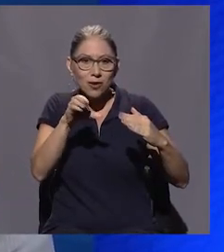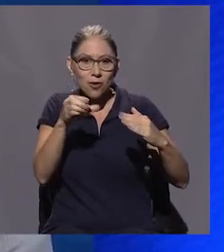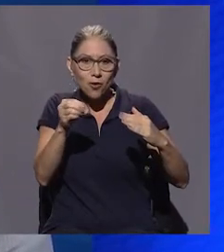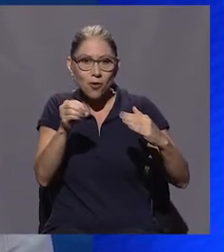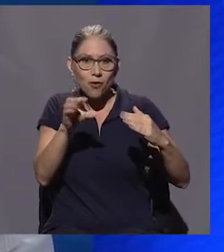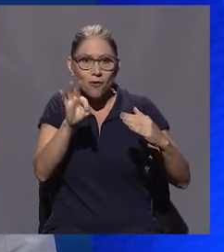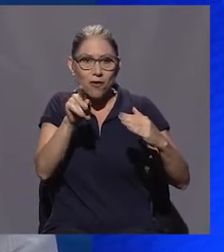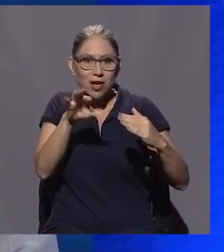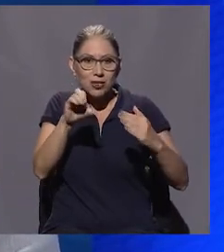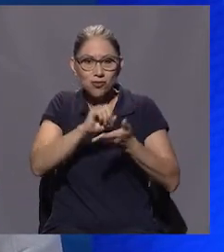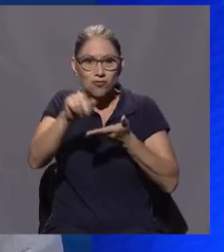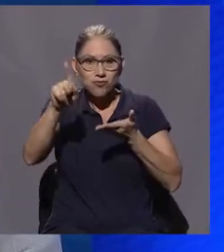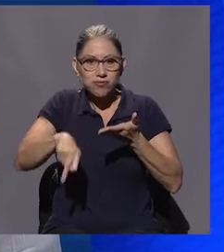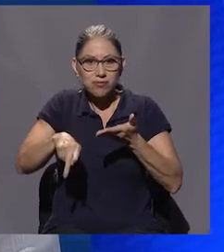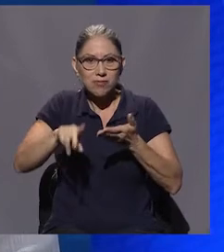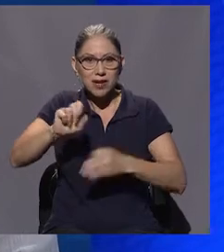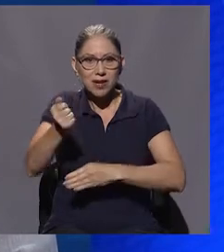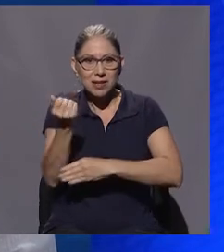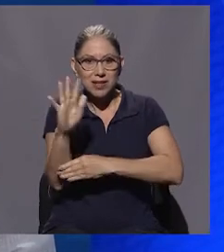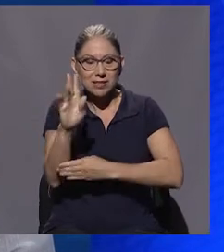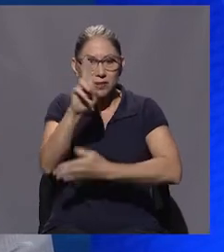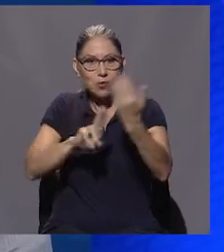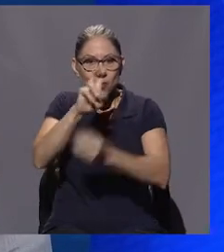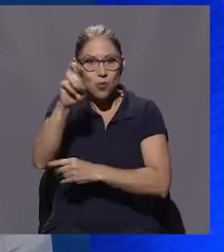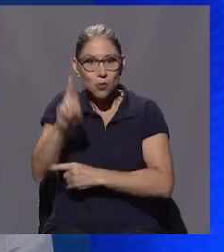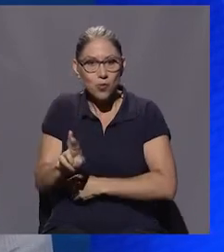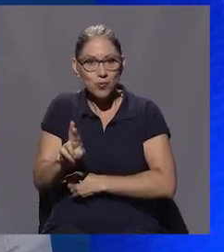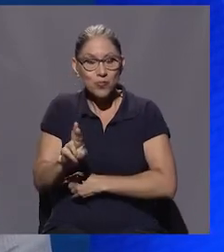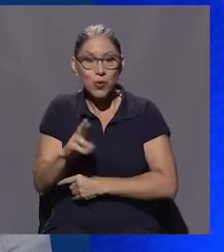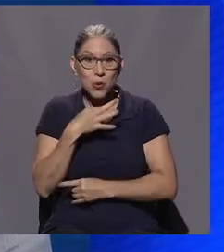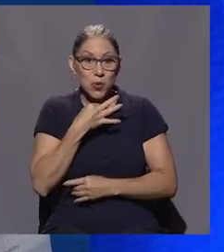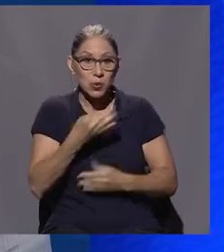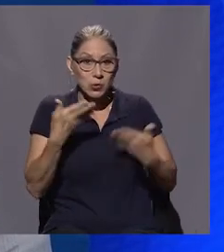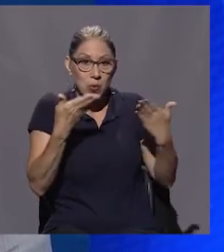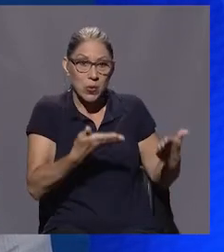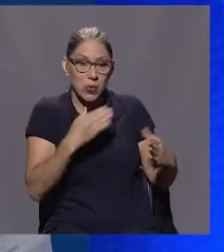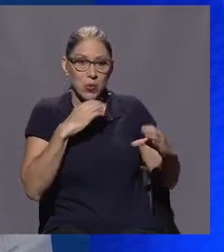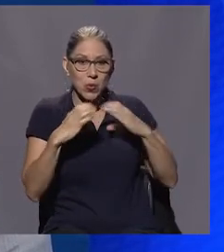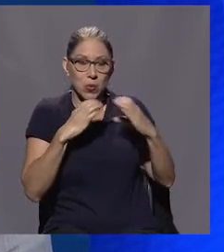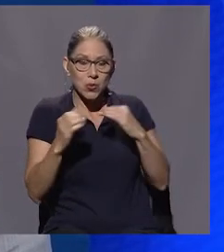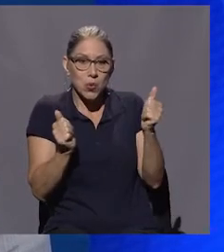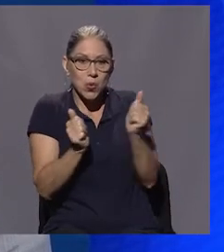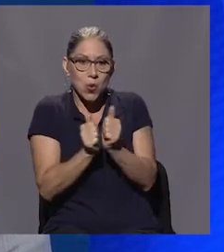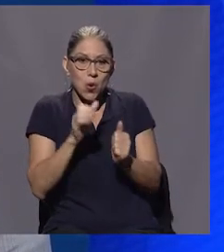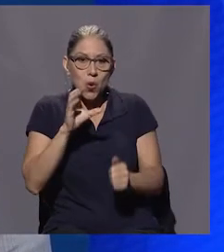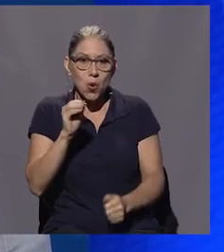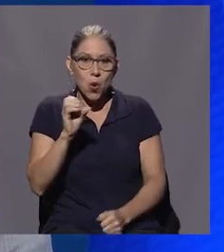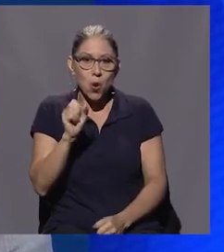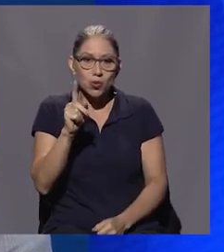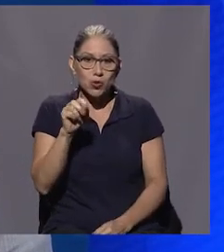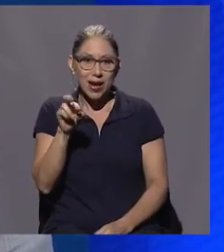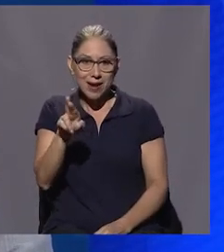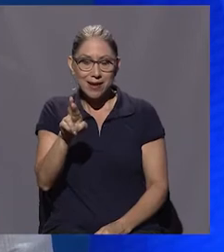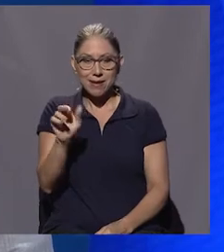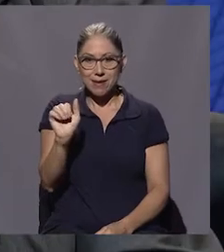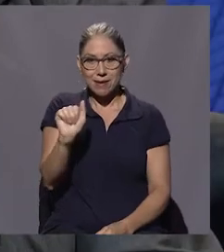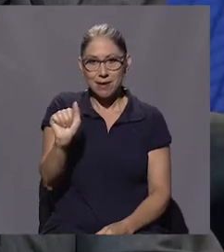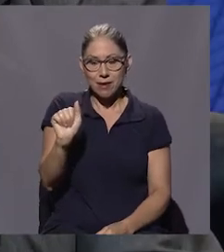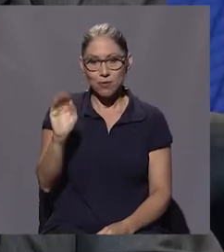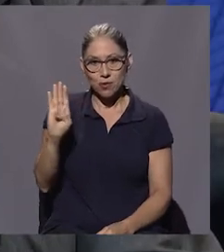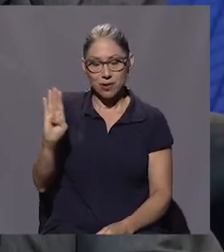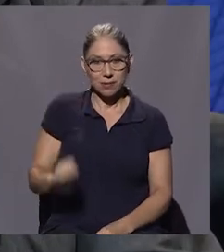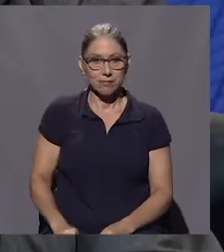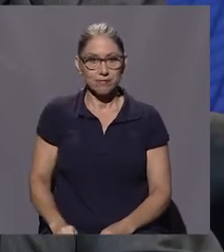en los estudios del Canal 15 de Universidad de Costa Rica. Tengo el gusto de tener una conversación con Don Oscar Aguilar Burgarelli.